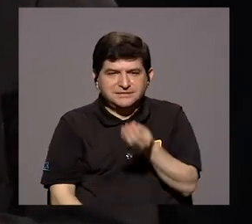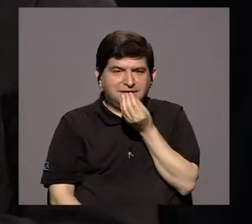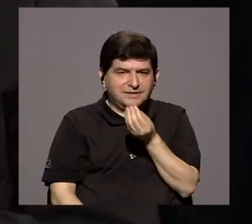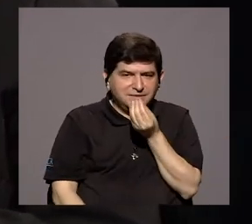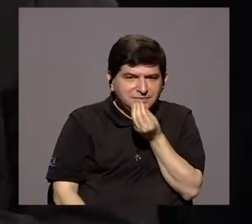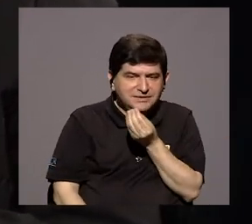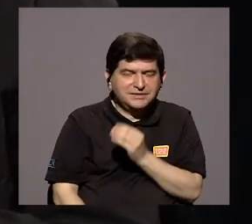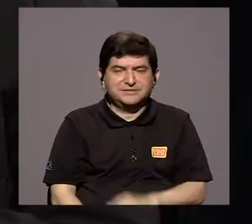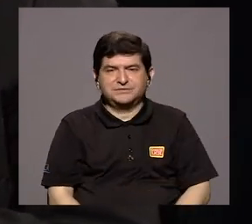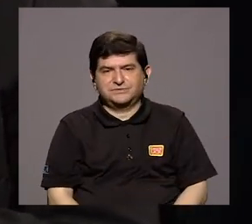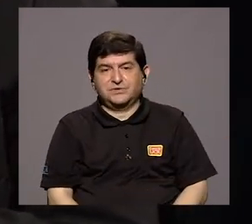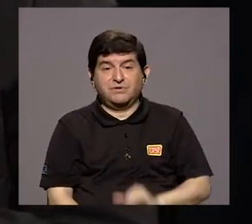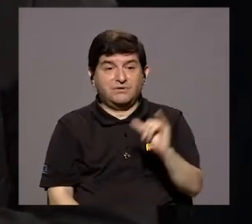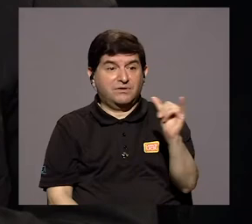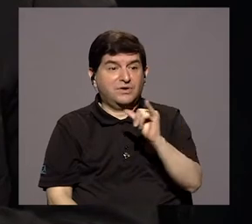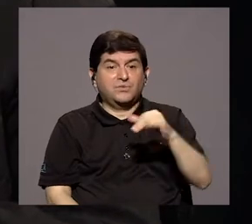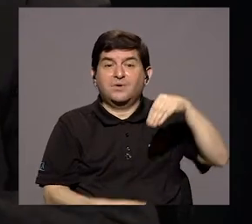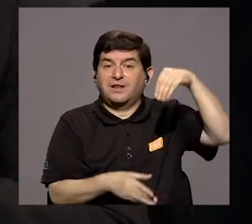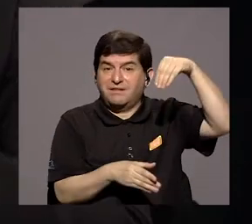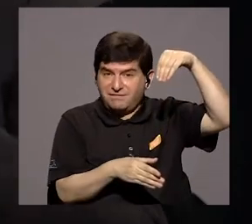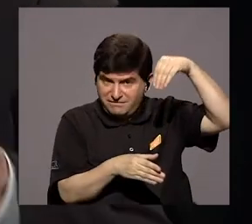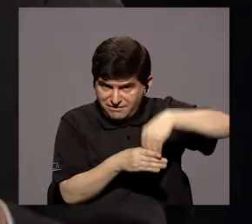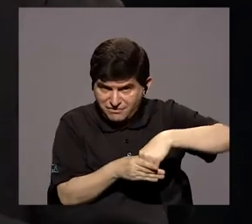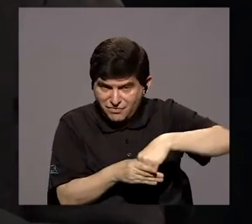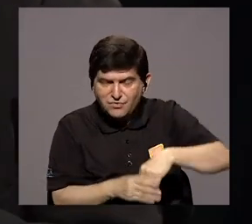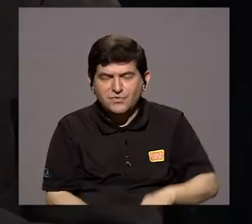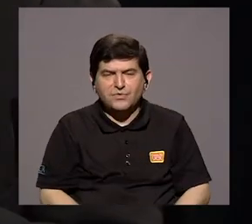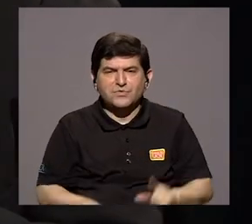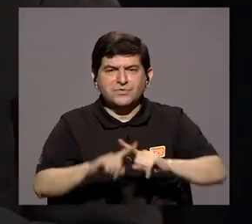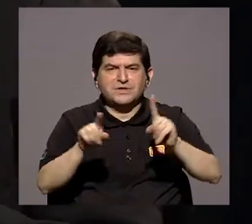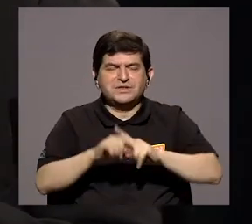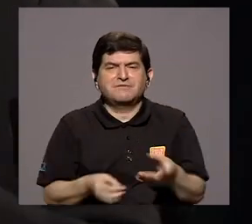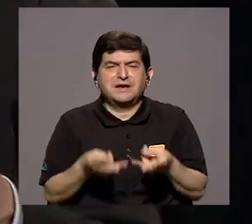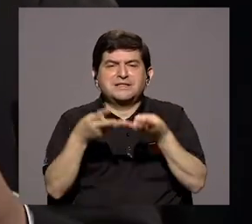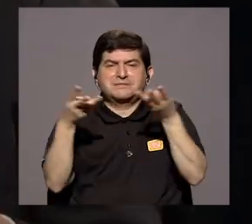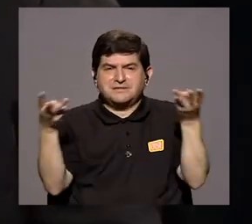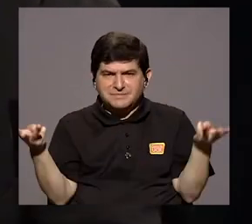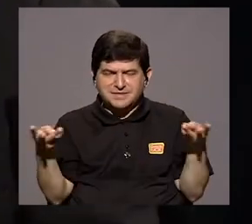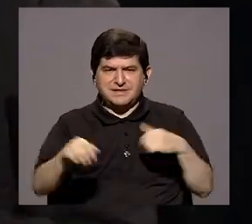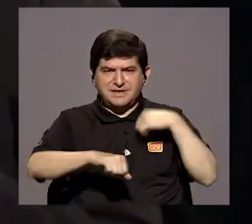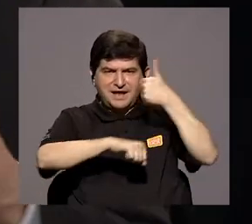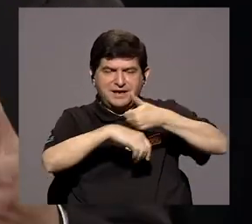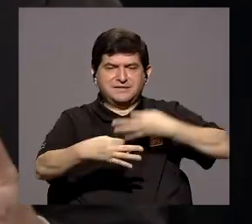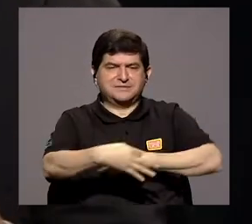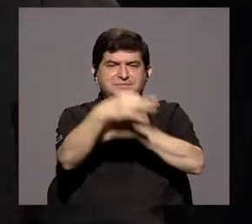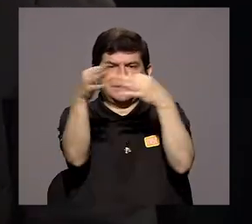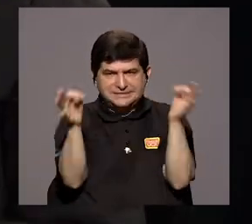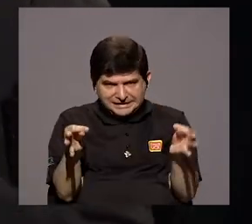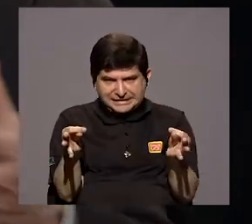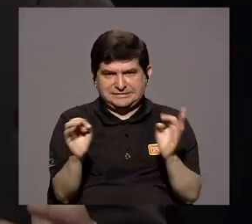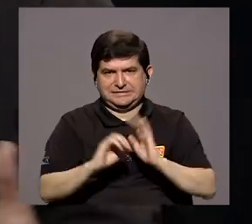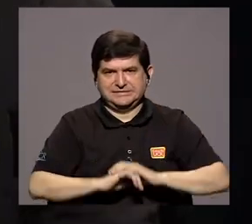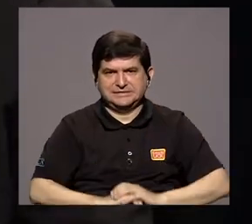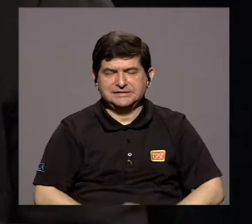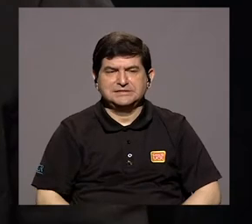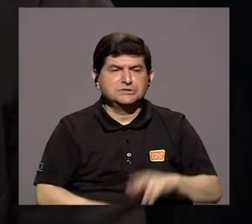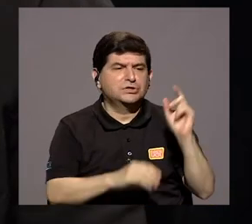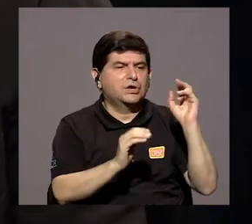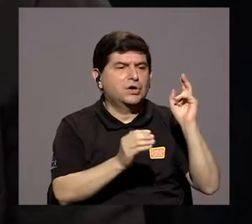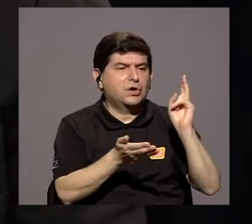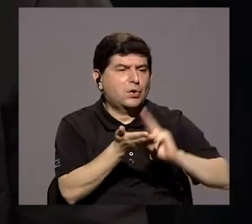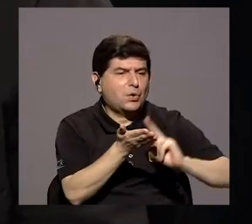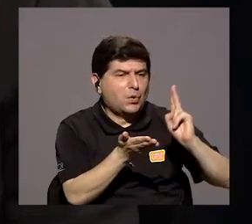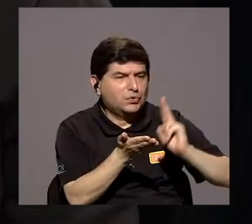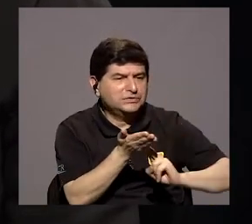todo el tema de implementos que se usan para establecer un taller, ¿verdad?, para contratar toda una